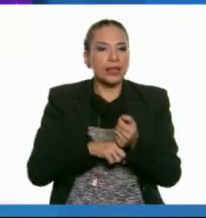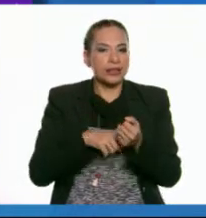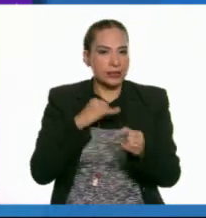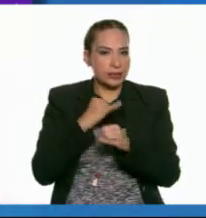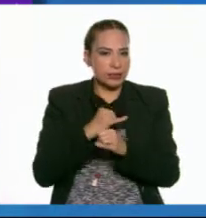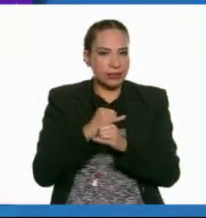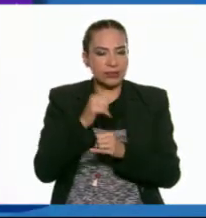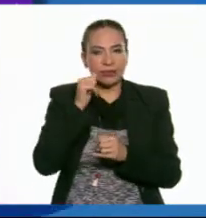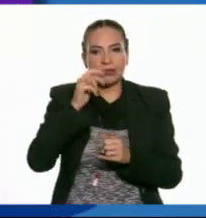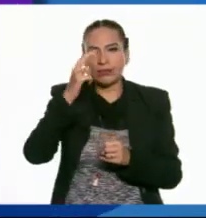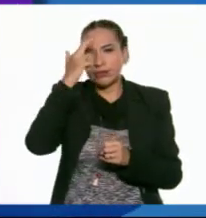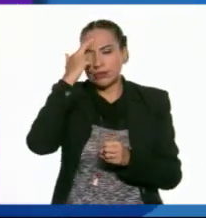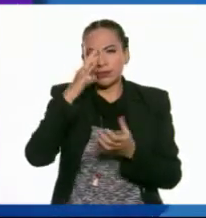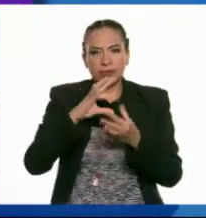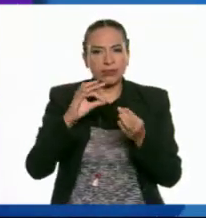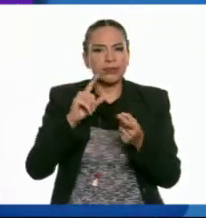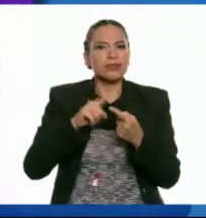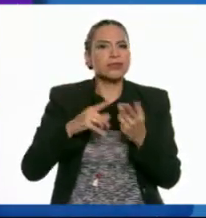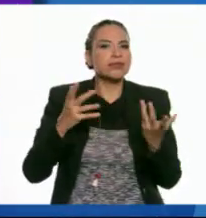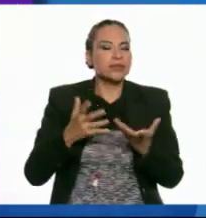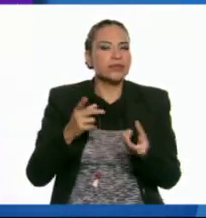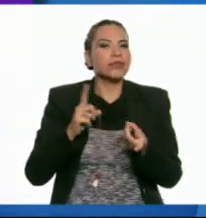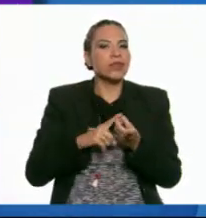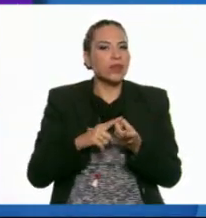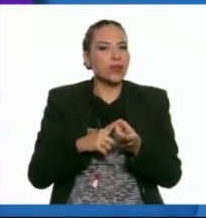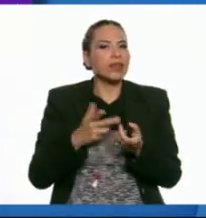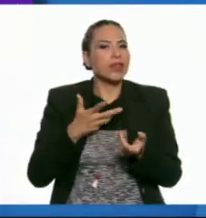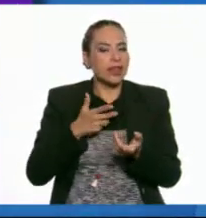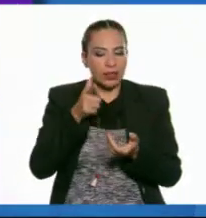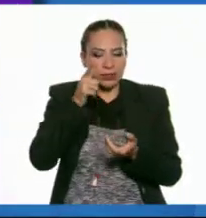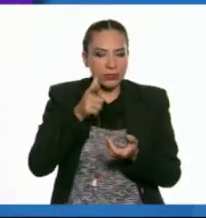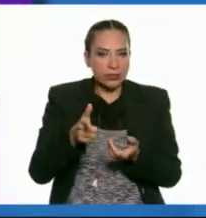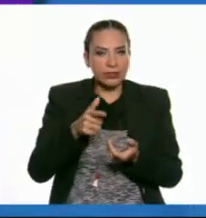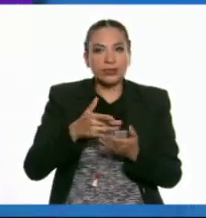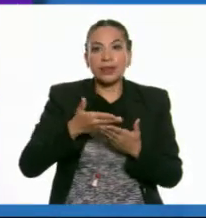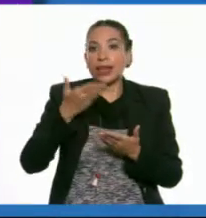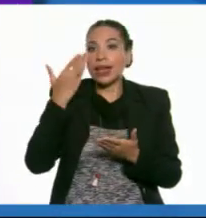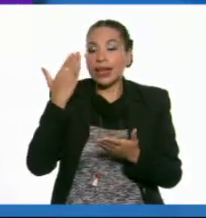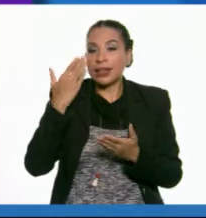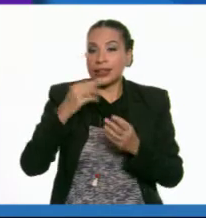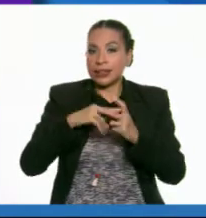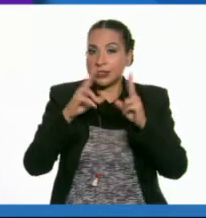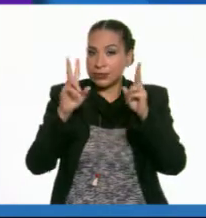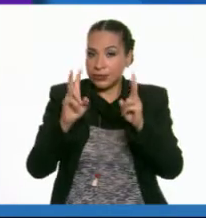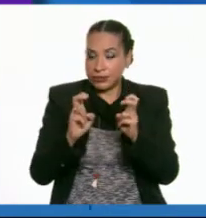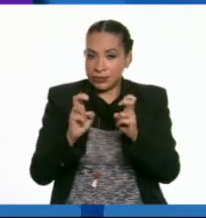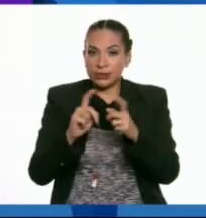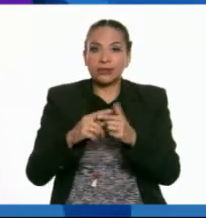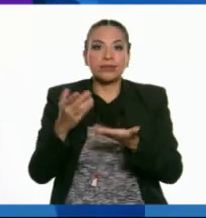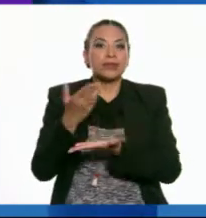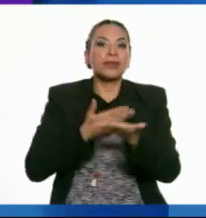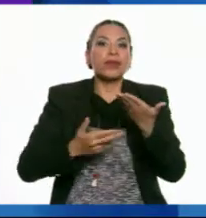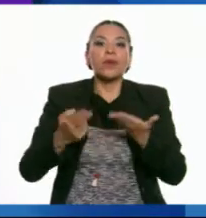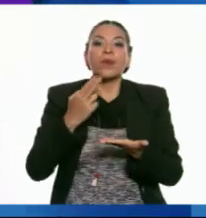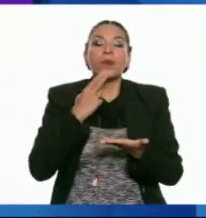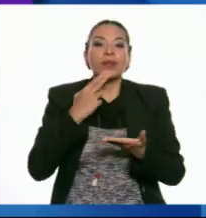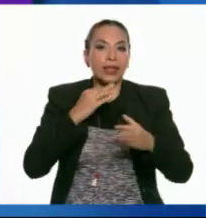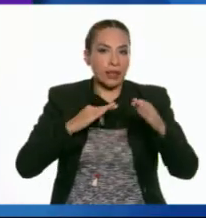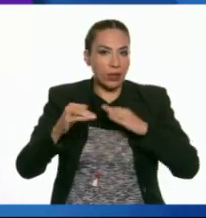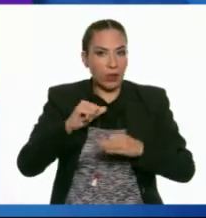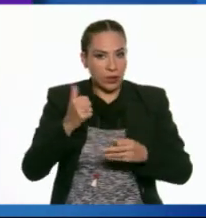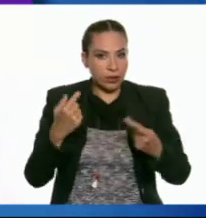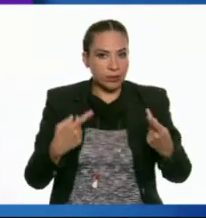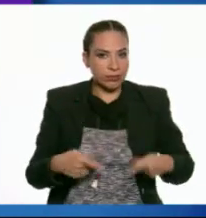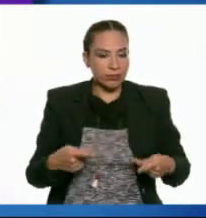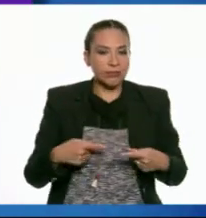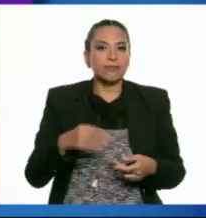red, siempre recuerda mencionar quién lo hizo o dónde lo encontraste. Antes de descargar, compartir o utilizar el trabajo de